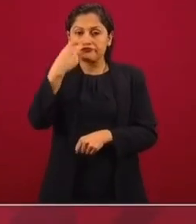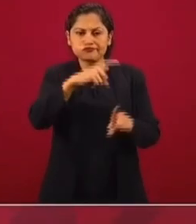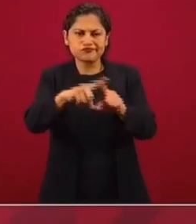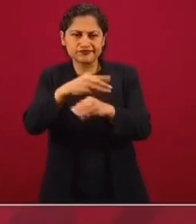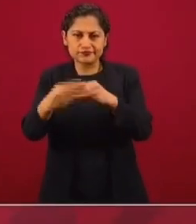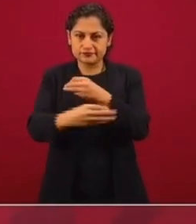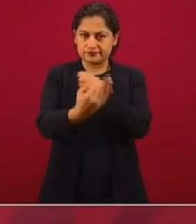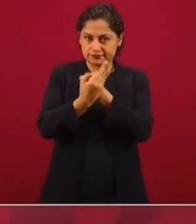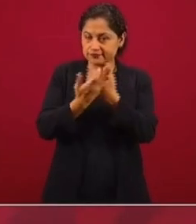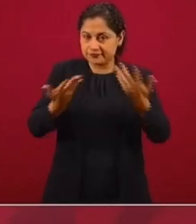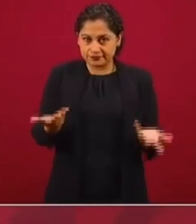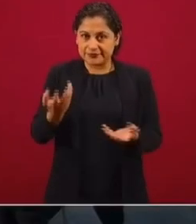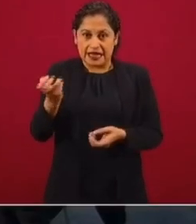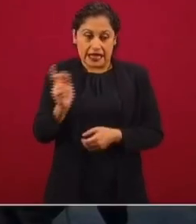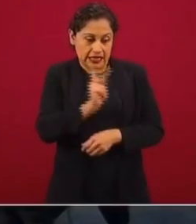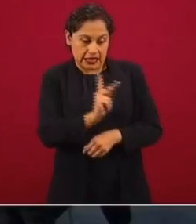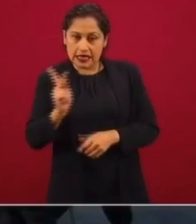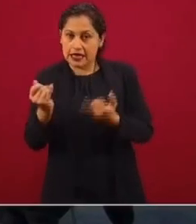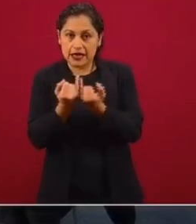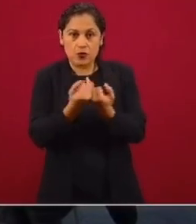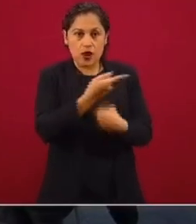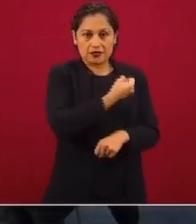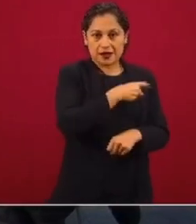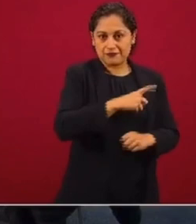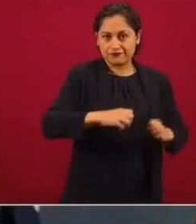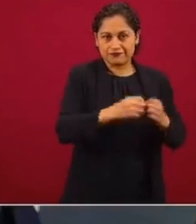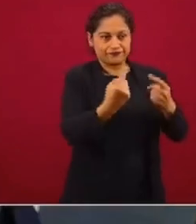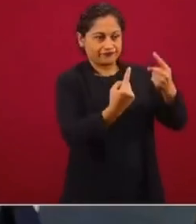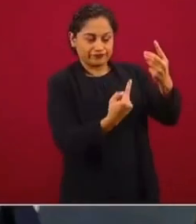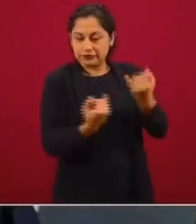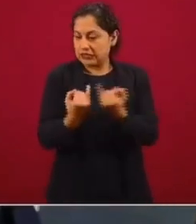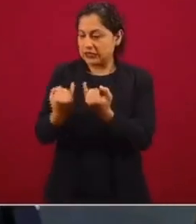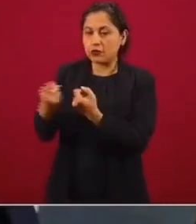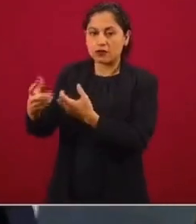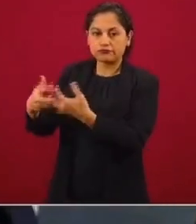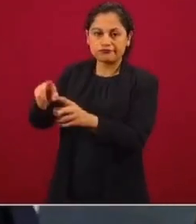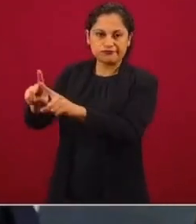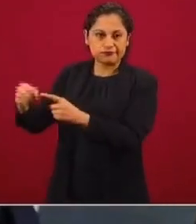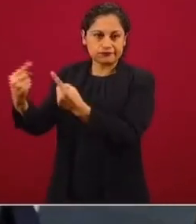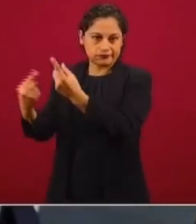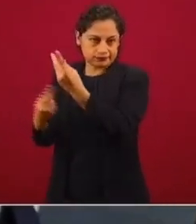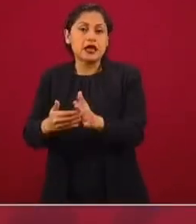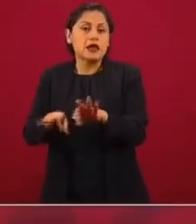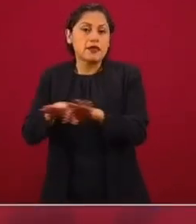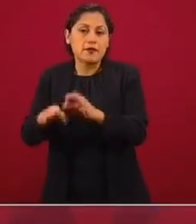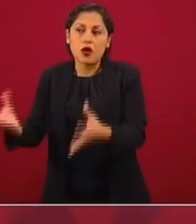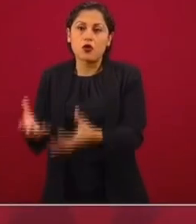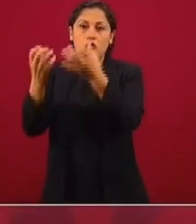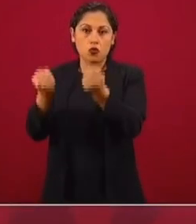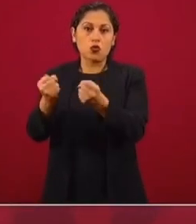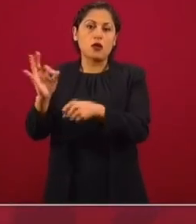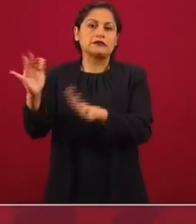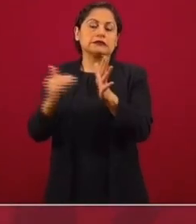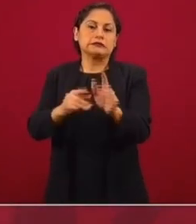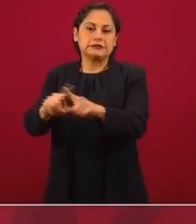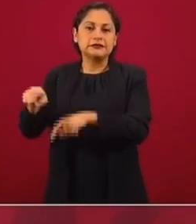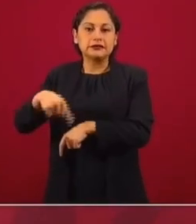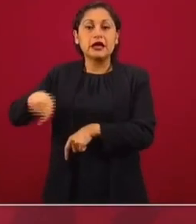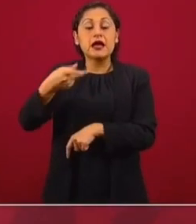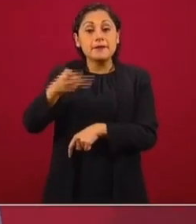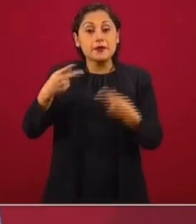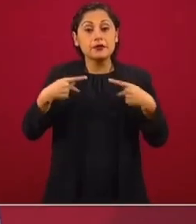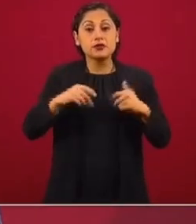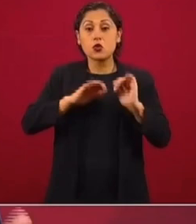era una analogía para decir que nos vamos a tener que reorganizar a través de mecanismos distintos. El regreso a una normalidad y a una recuperación, pero están regresando a trabajar en condiciones distintas. Es